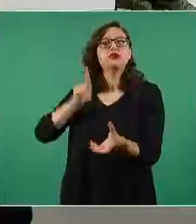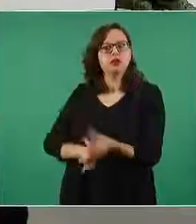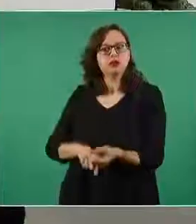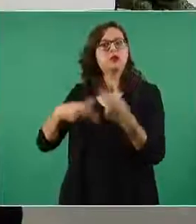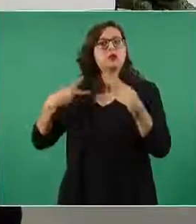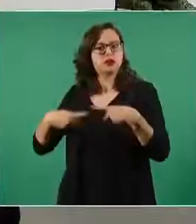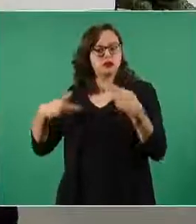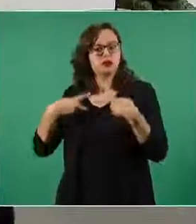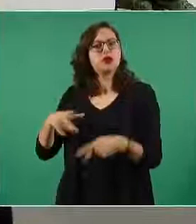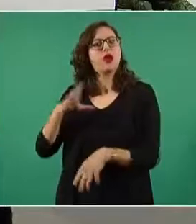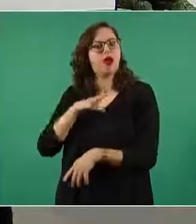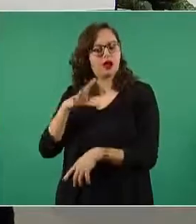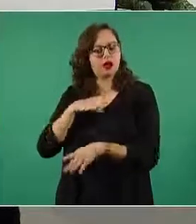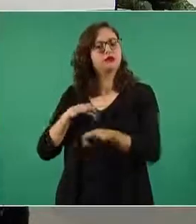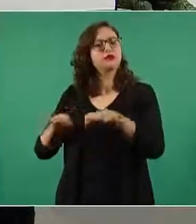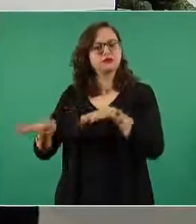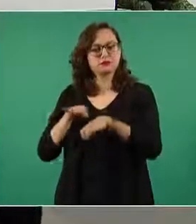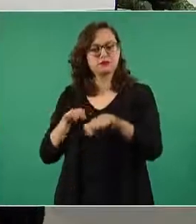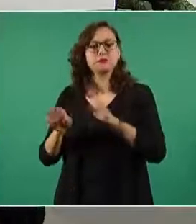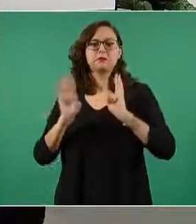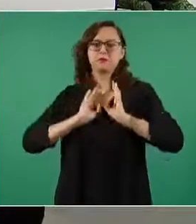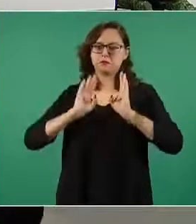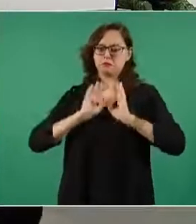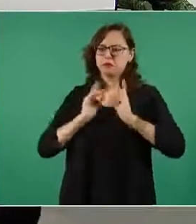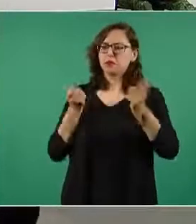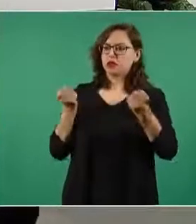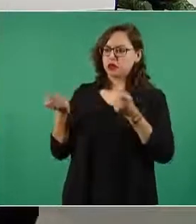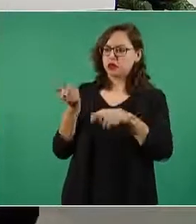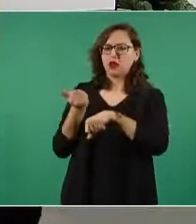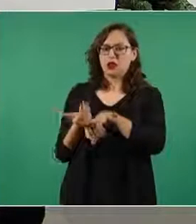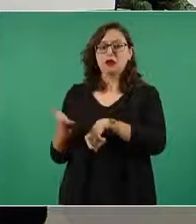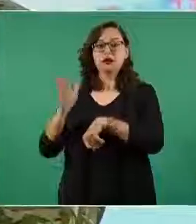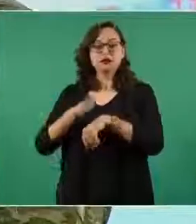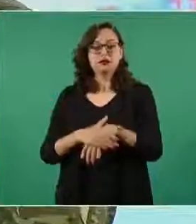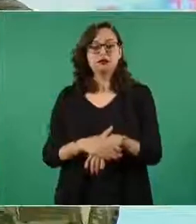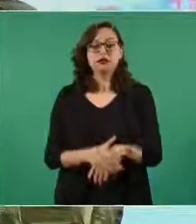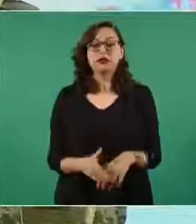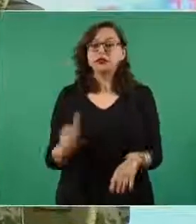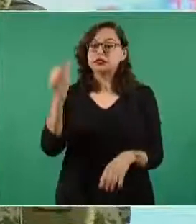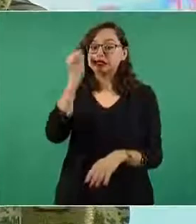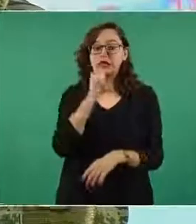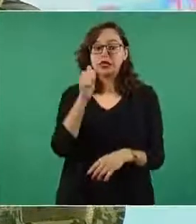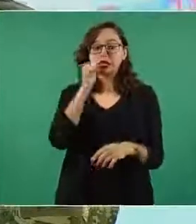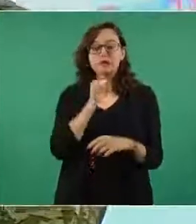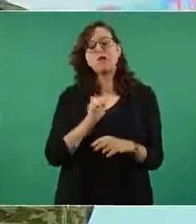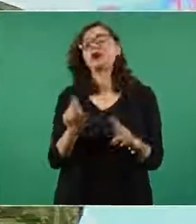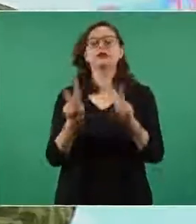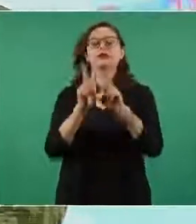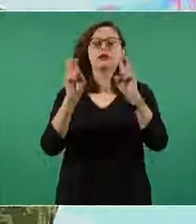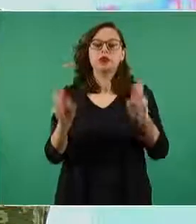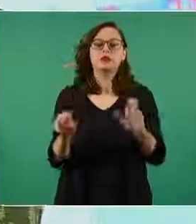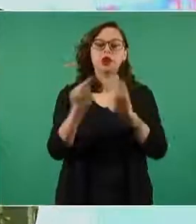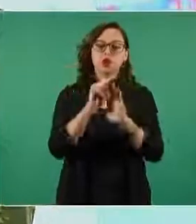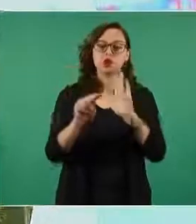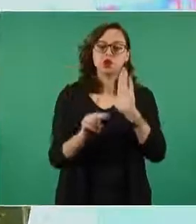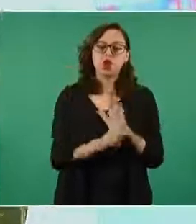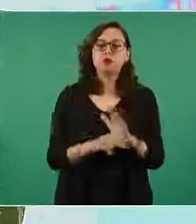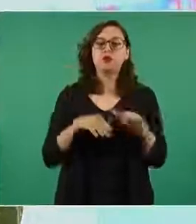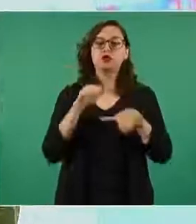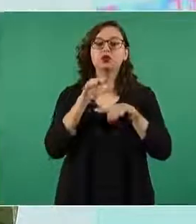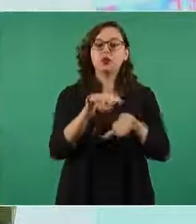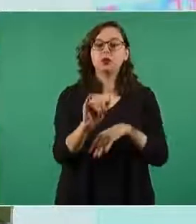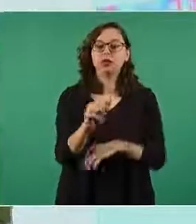conforme a la normatividad en materia laboral y seguridad social en la Secretaría de la Defensa Nacional y en particular